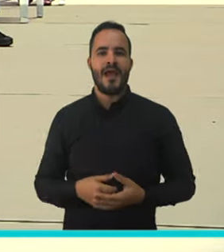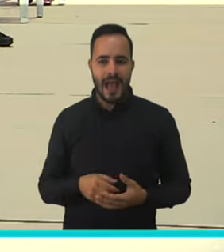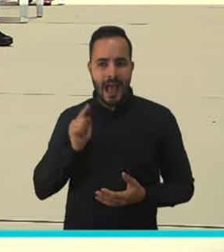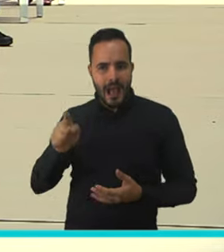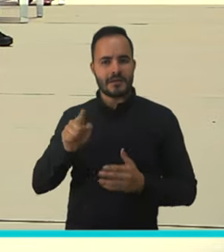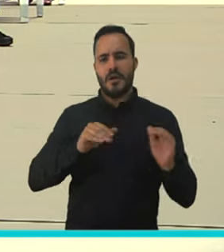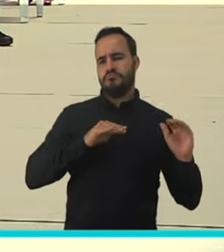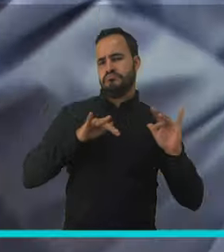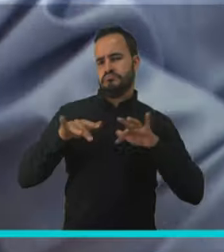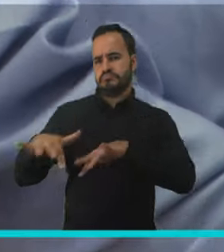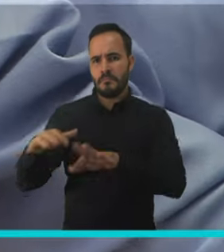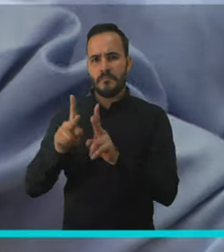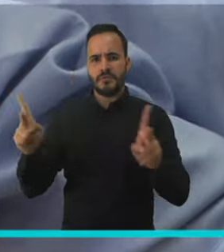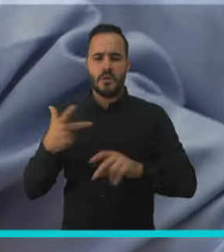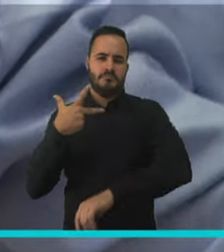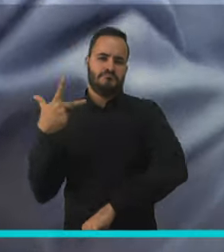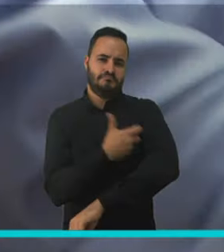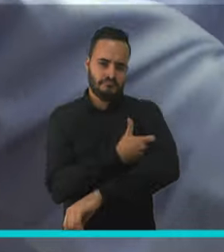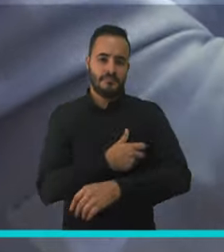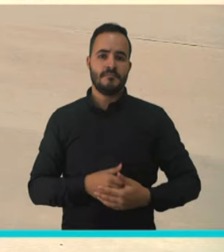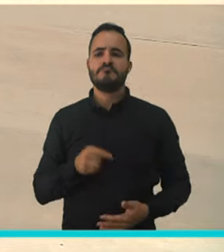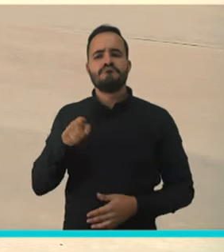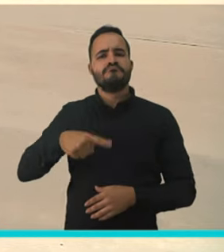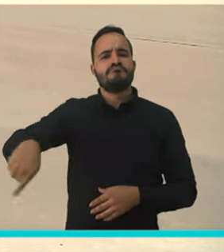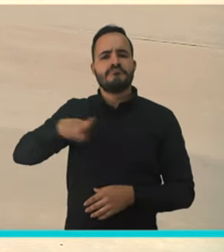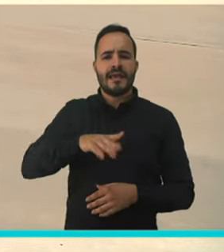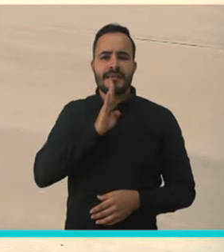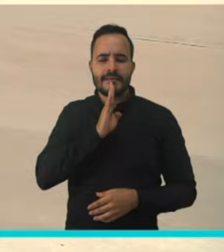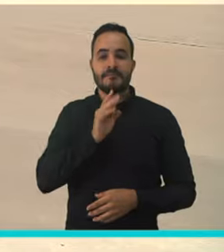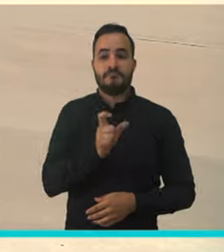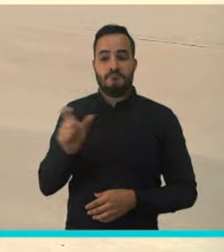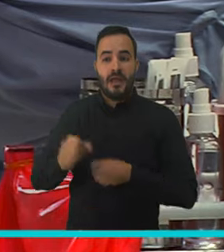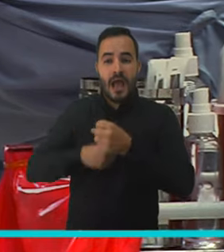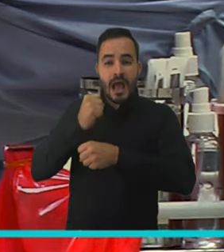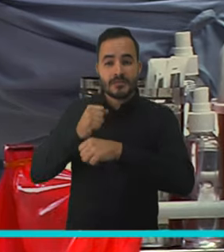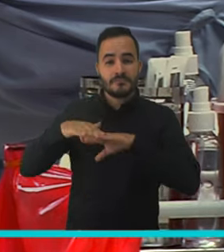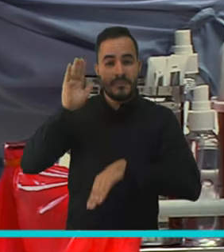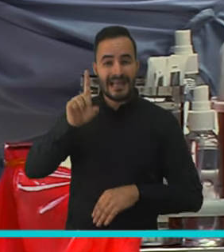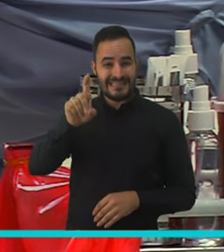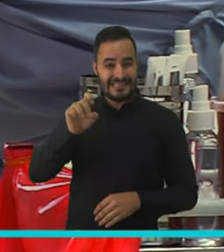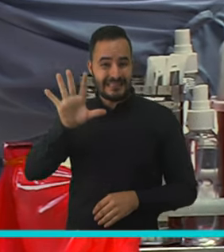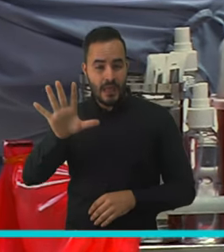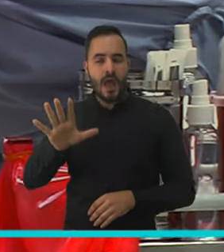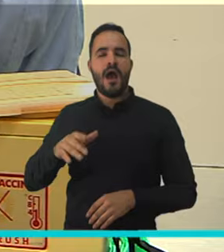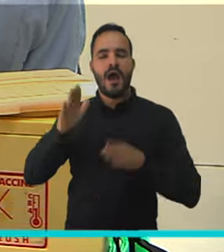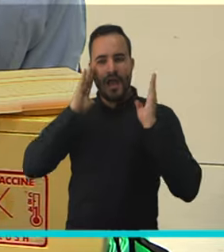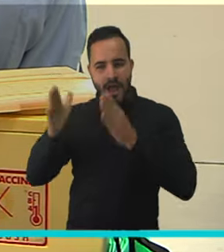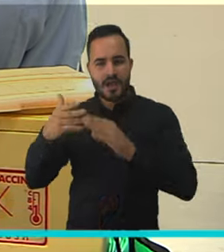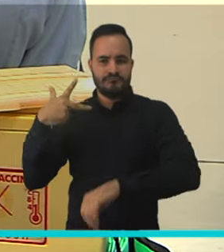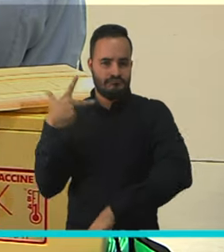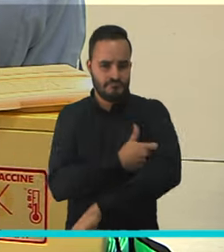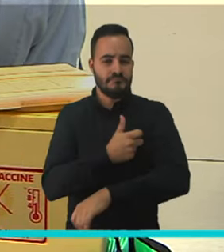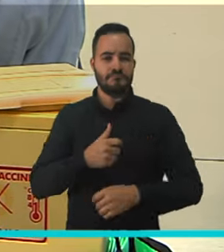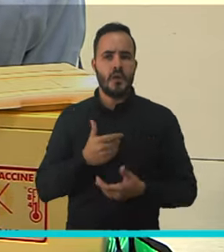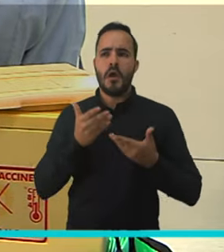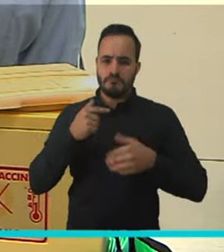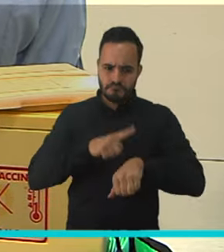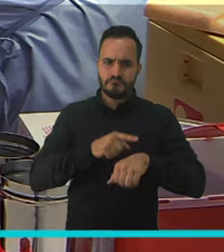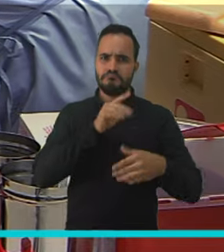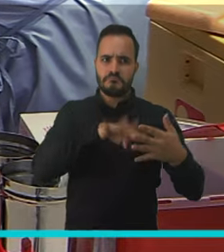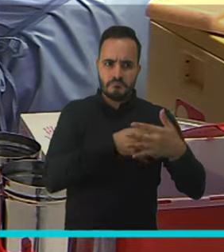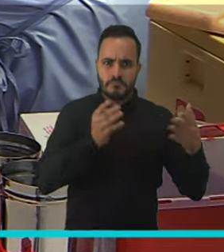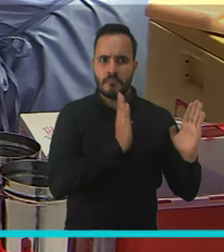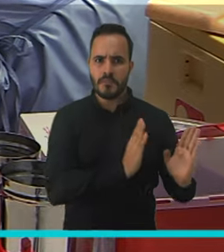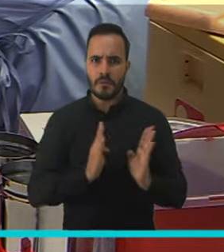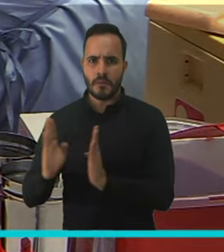ubicado en la unidad deportiva Atanasio Girardot. Allí se atienden personas mayores de 65 años y se continúa con el proceso